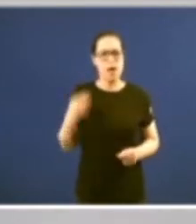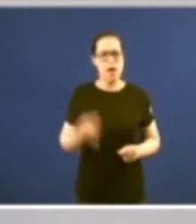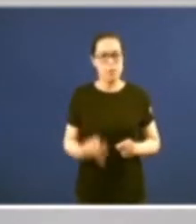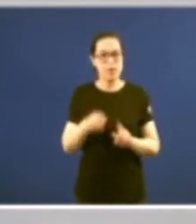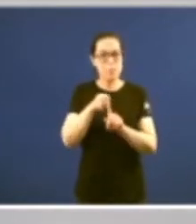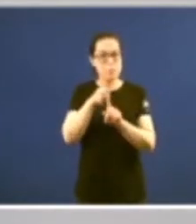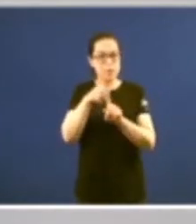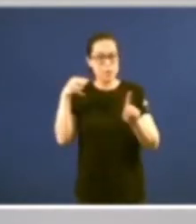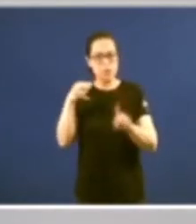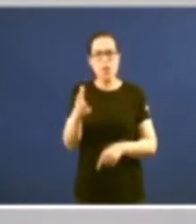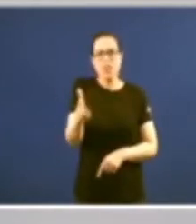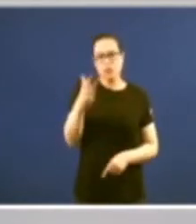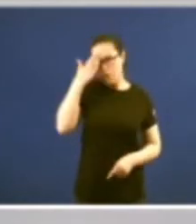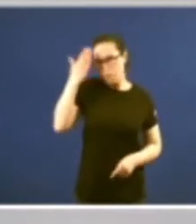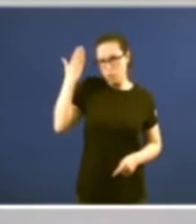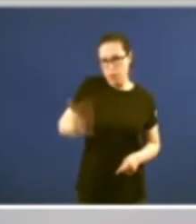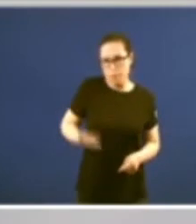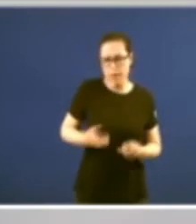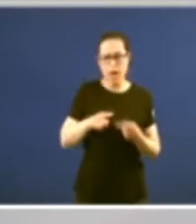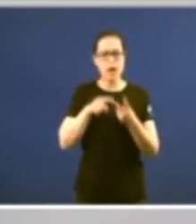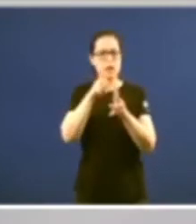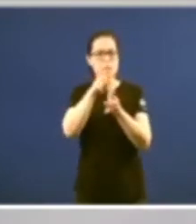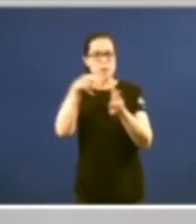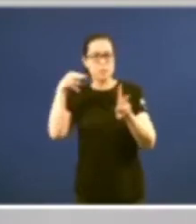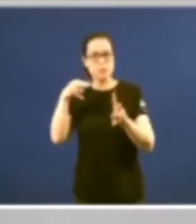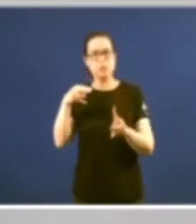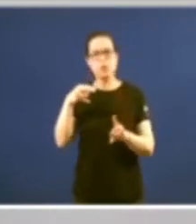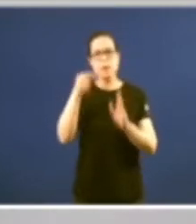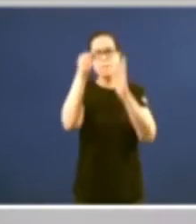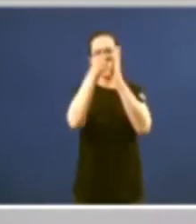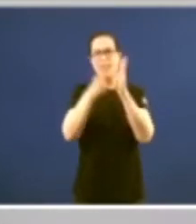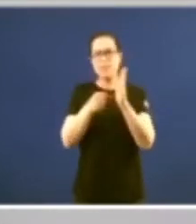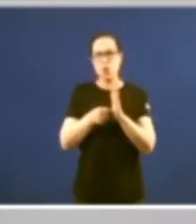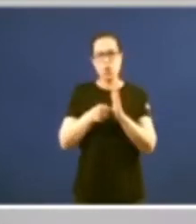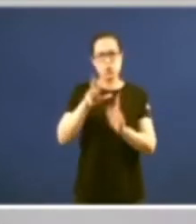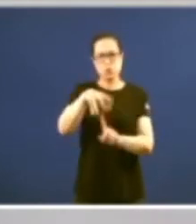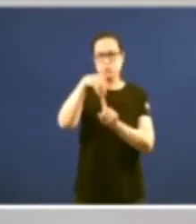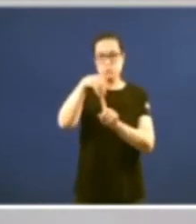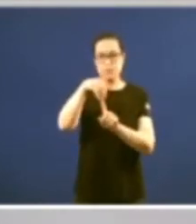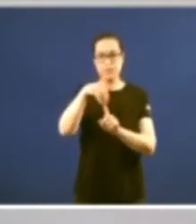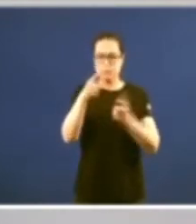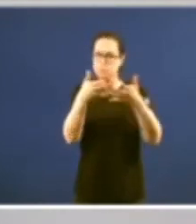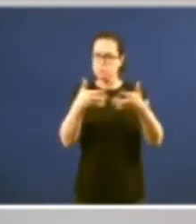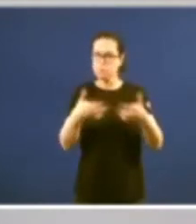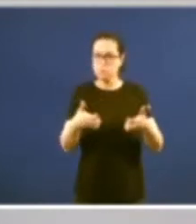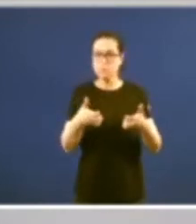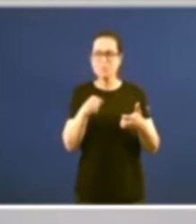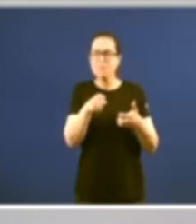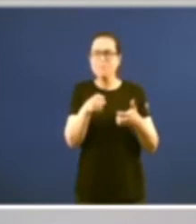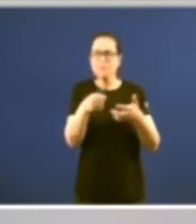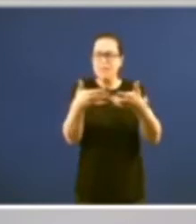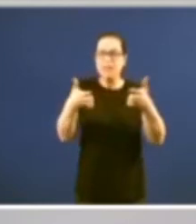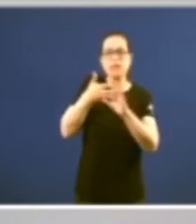perspectiva del derecho fundamental desde la perspectiva de los principios rectores y que en definitiva supone esta cláusula